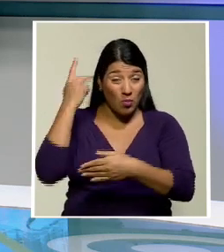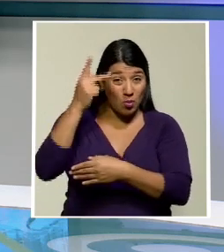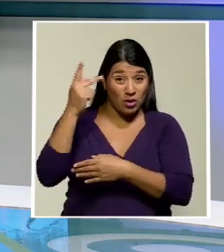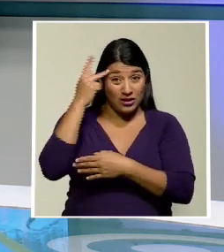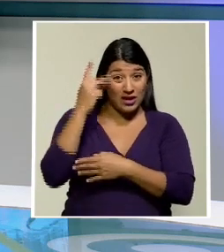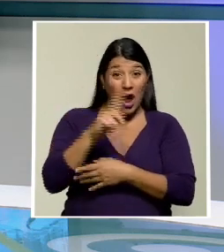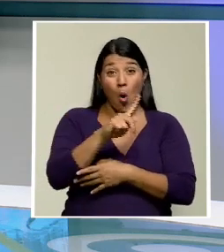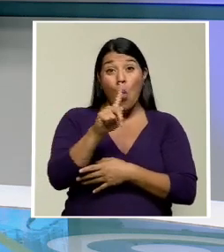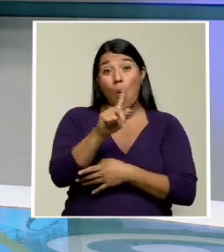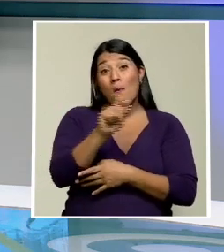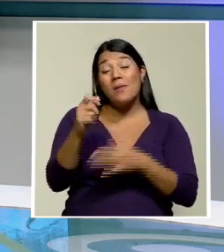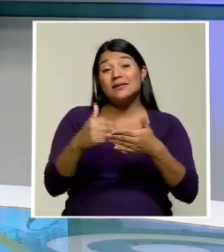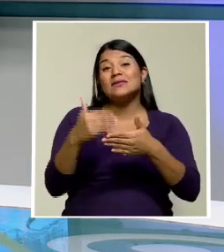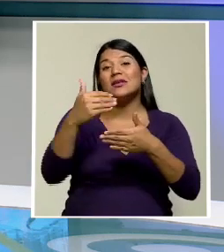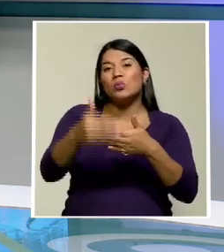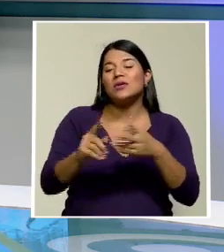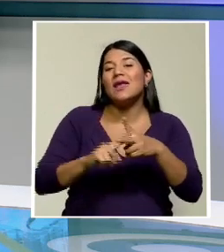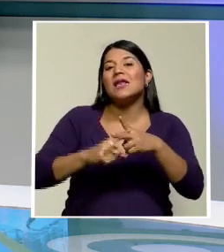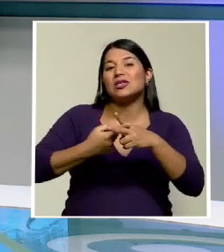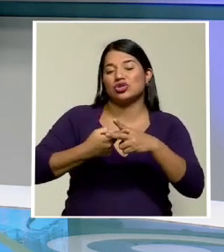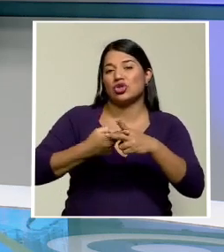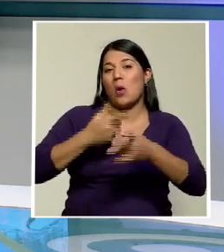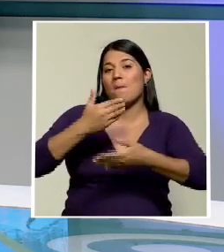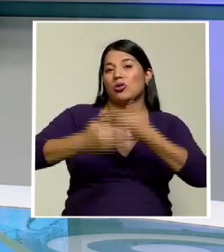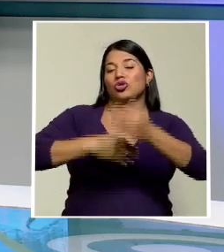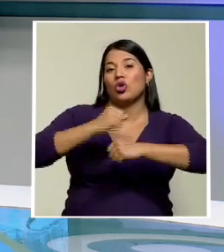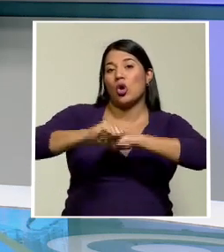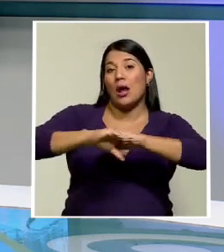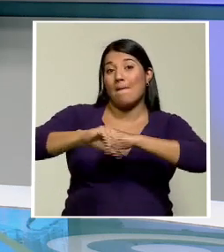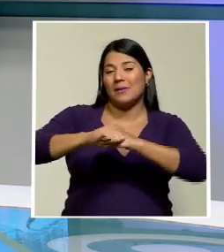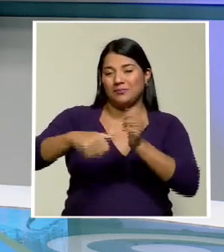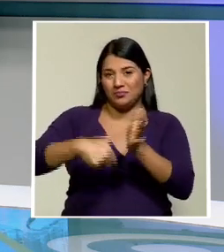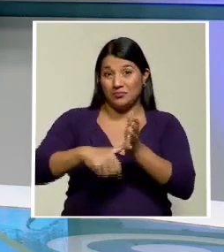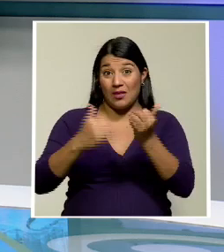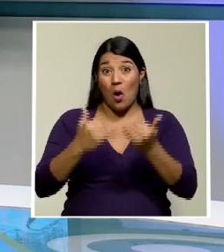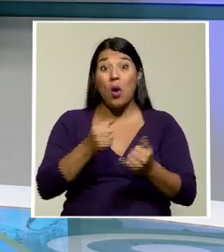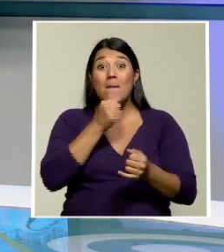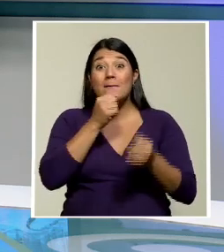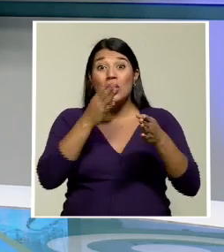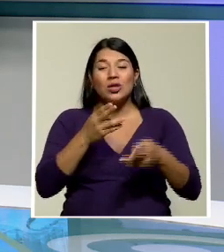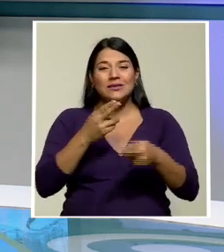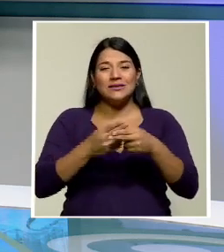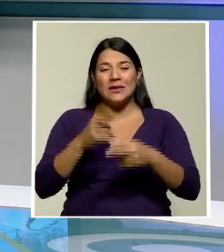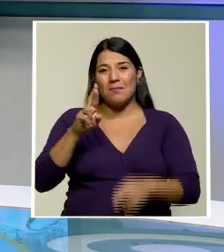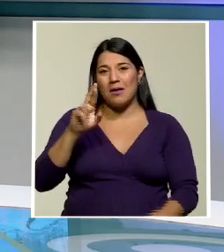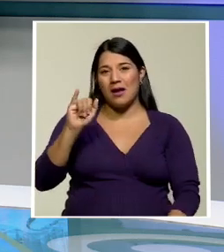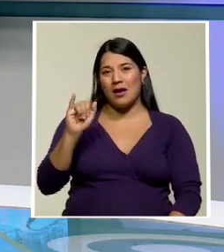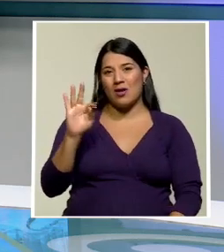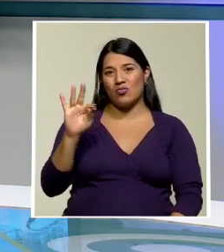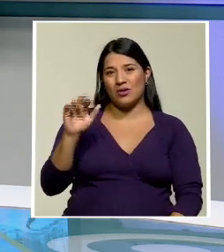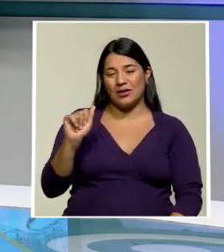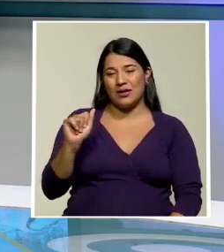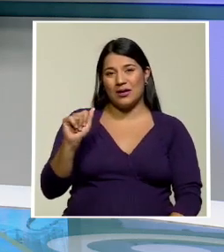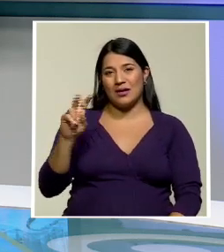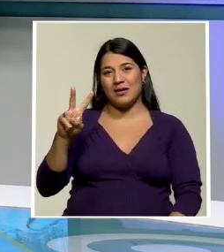electoral. Nuestra compañera, la periodista Rita Valverde, nos informa sobre este estudio de opinión. Adelante, Rita.